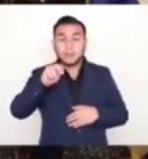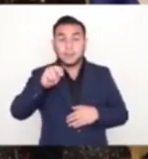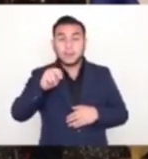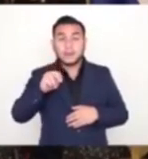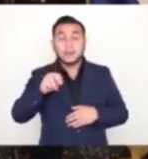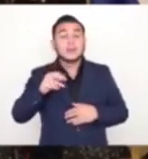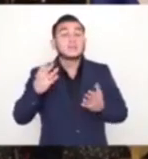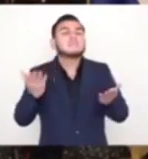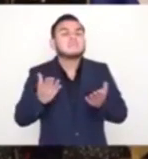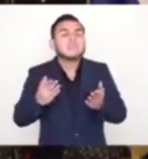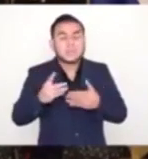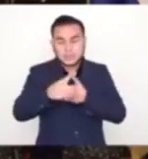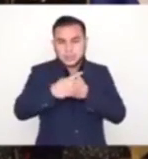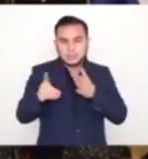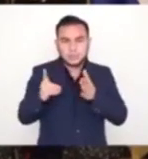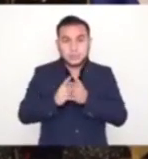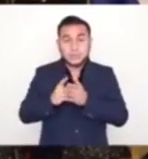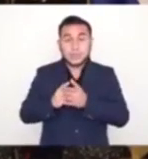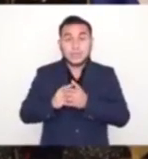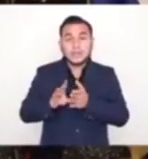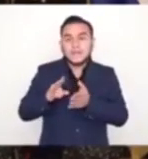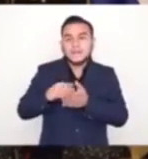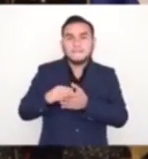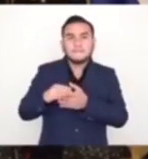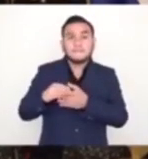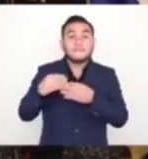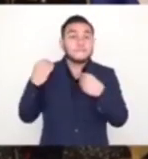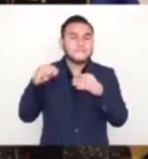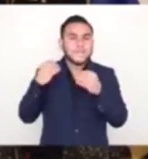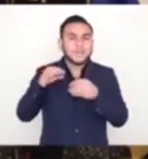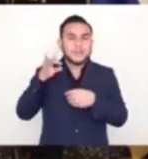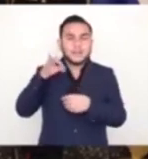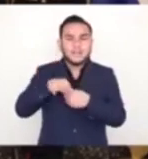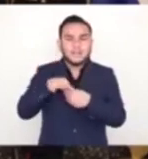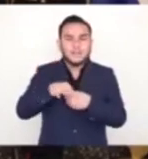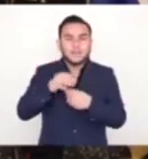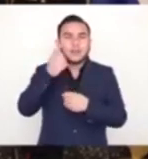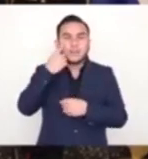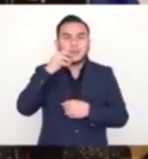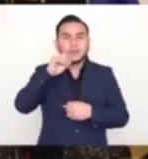enemigos, hoy que son amigos ya no dijeron nada sobre el voto vendido de El Salvador en la ONU.